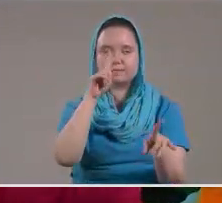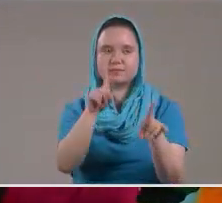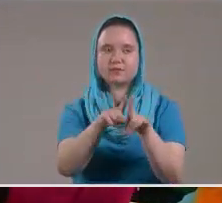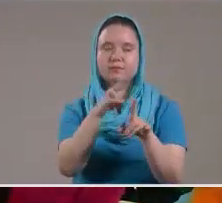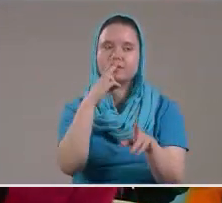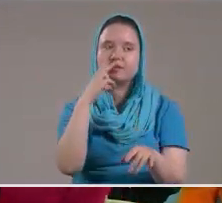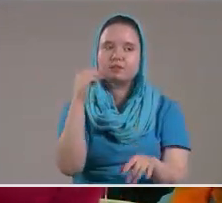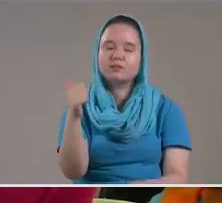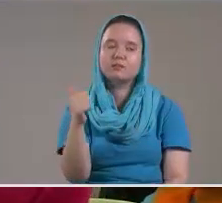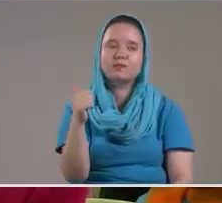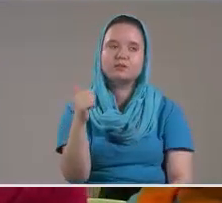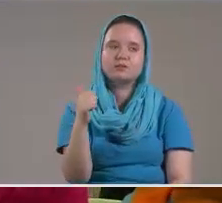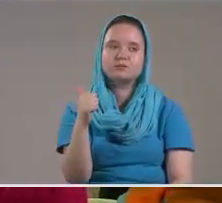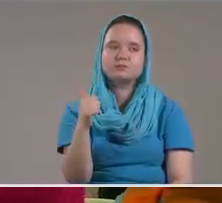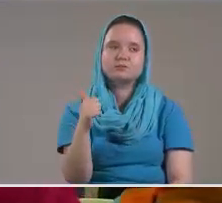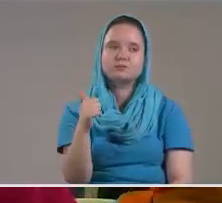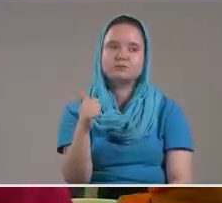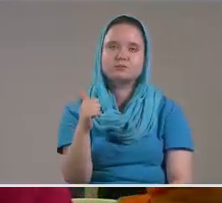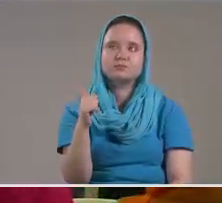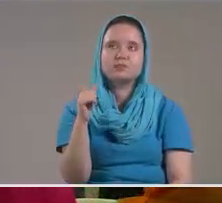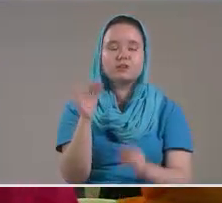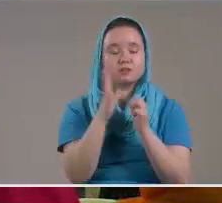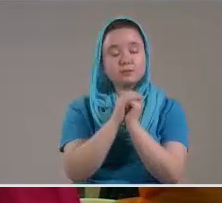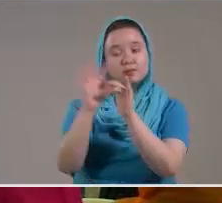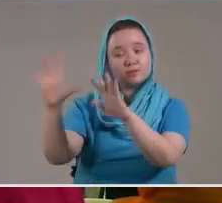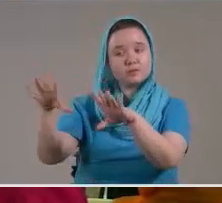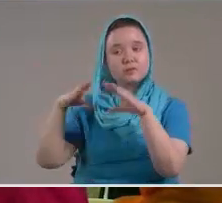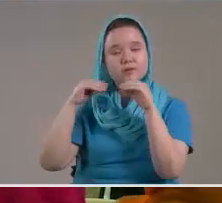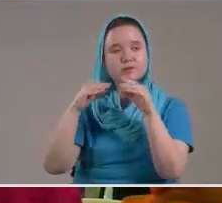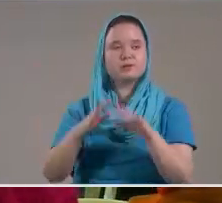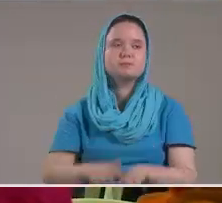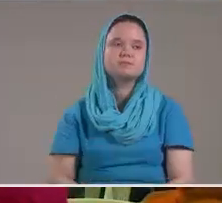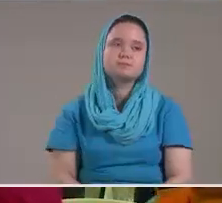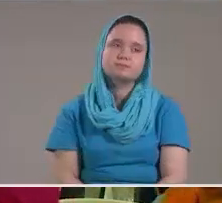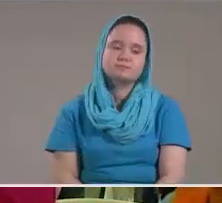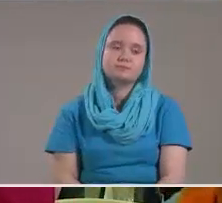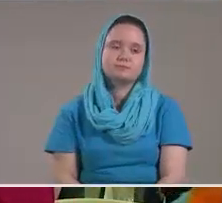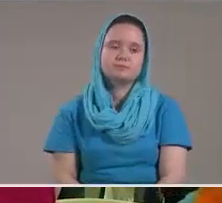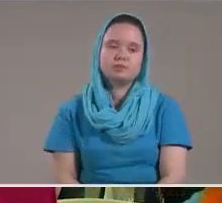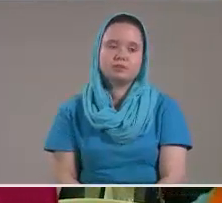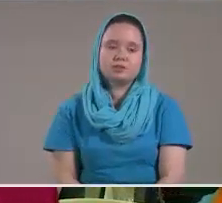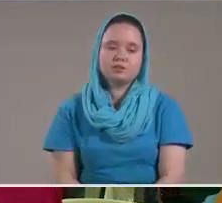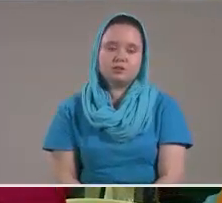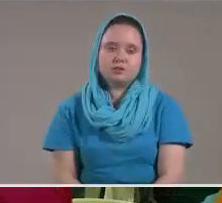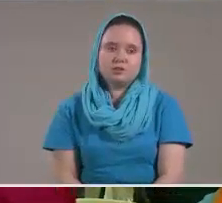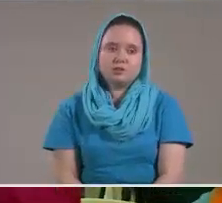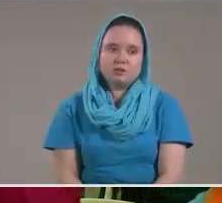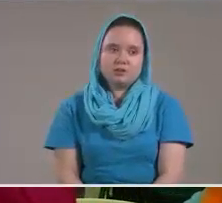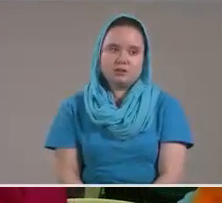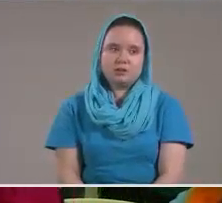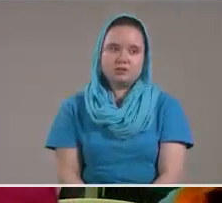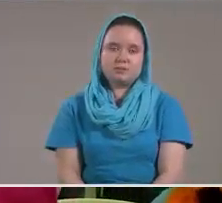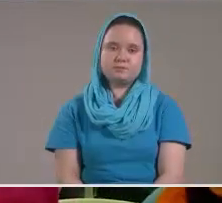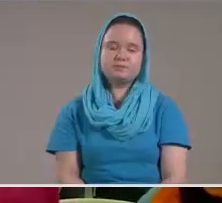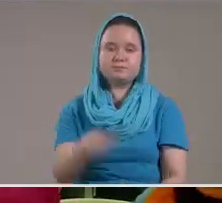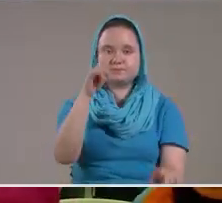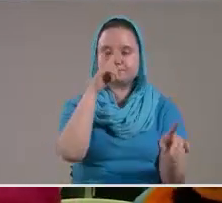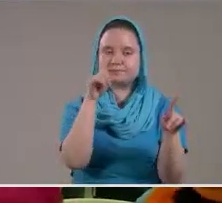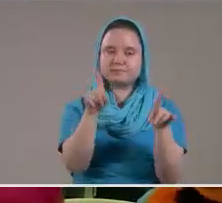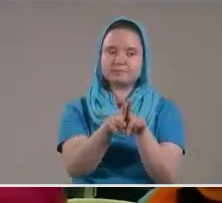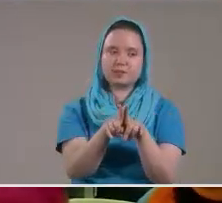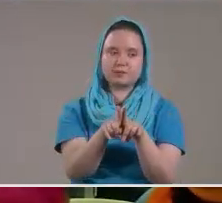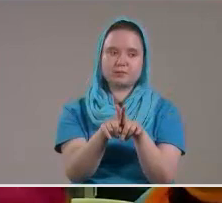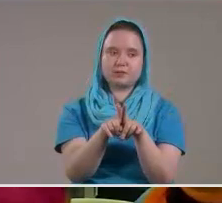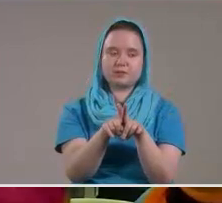hermana Andrea Rosales Ellos han pedido Cobertura Aquí de mi lado Izquierdo Les voy a suplicar Que se acerquen Y también